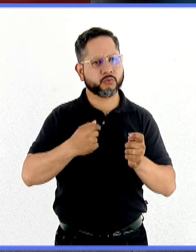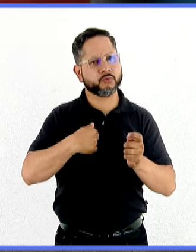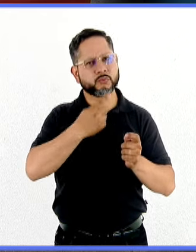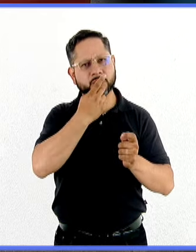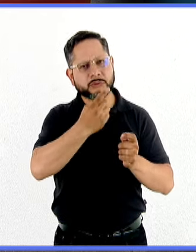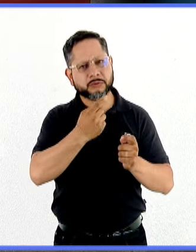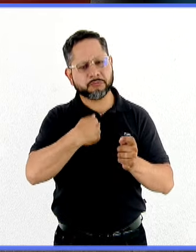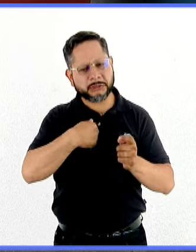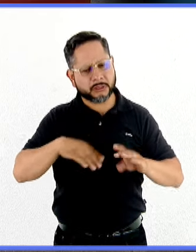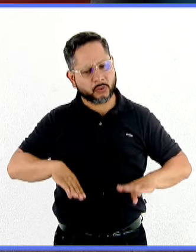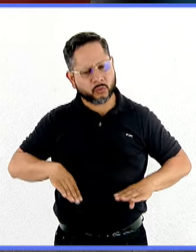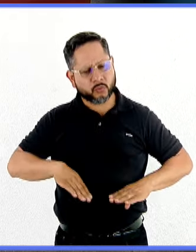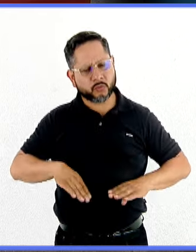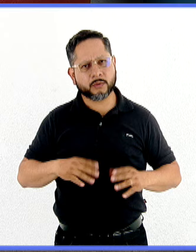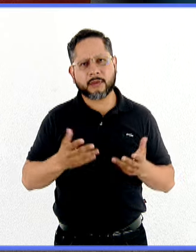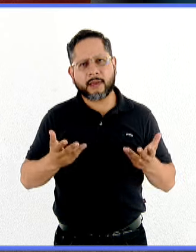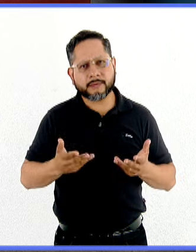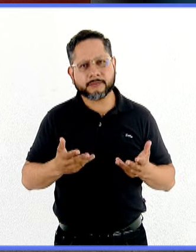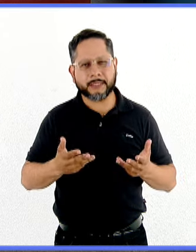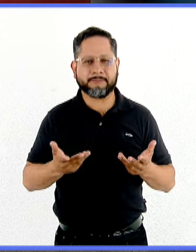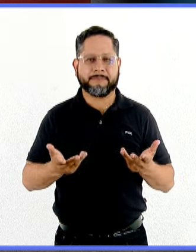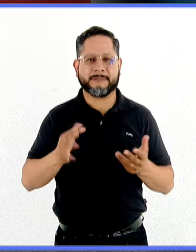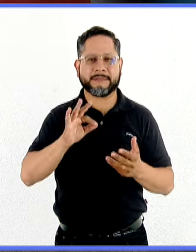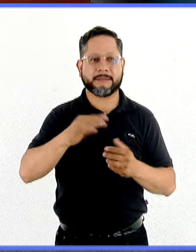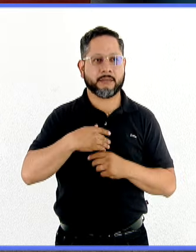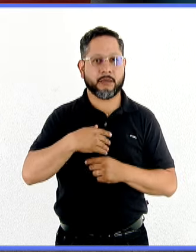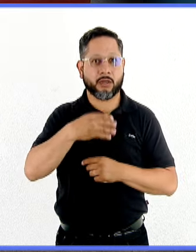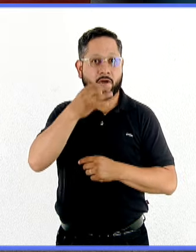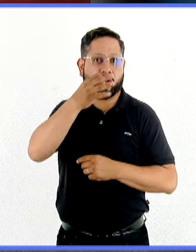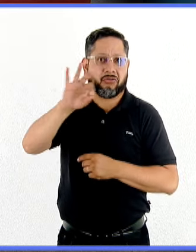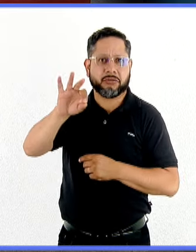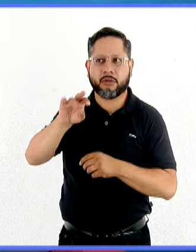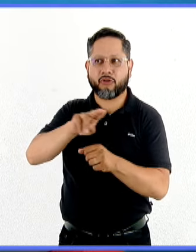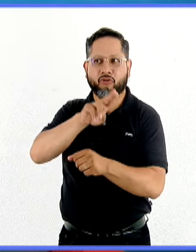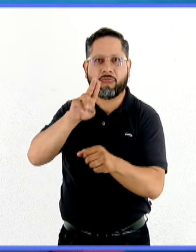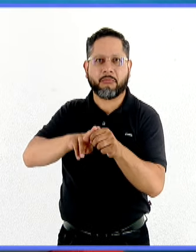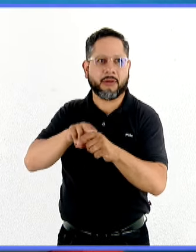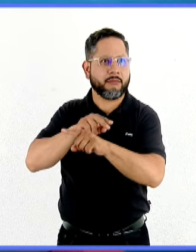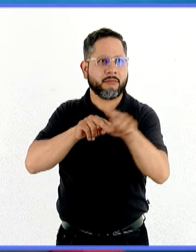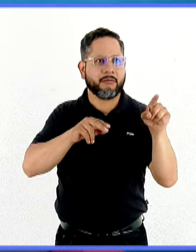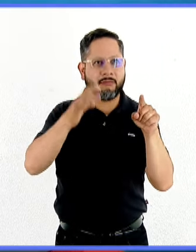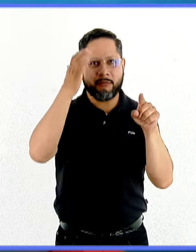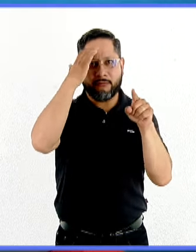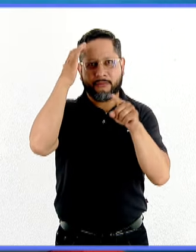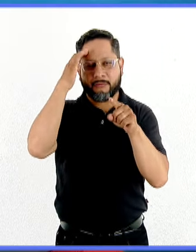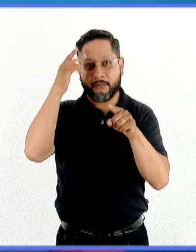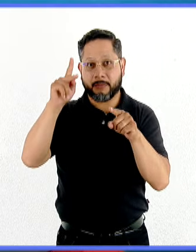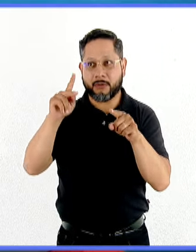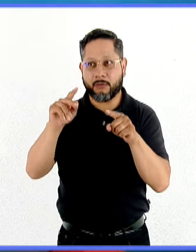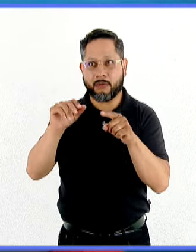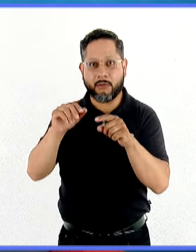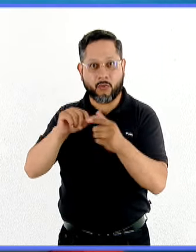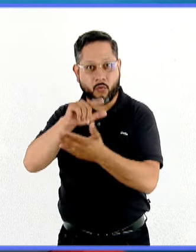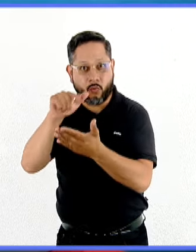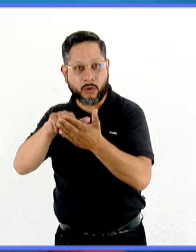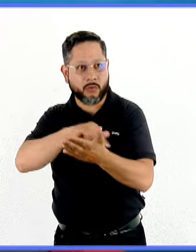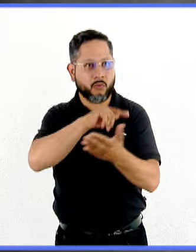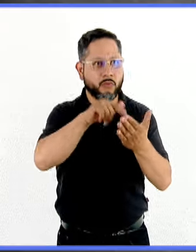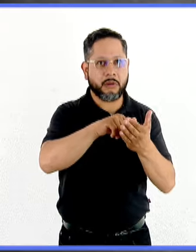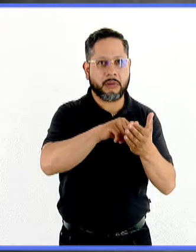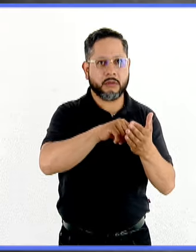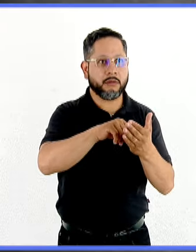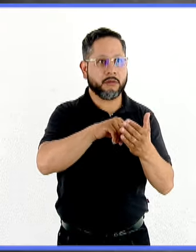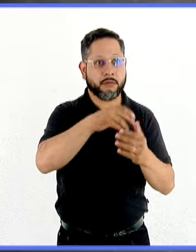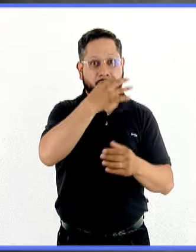¿Cómo debo comportar? Exactamente. Por ejemplo, podemos hablar de que las groserías mucha gente las conoce, pero sabe que en ciertos contextos no son correctas. En cambio,